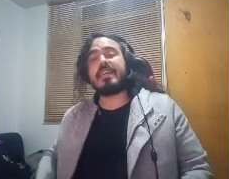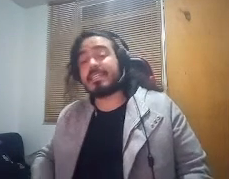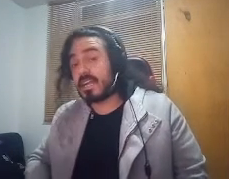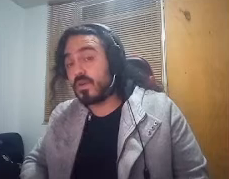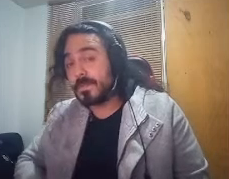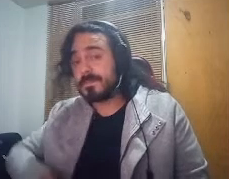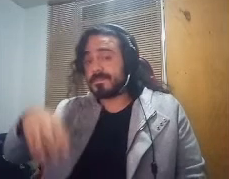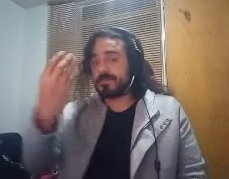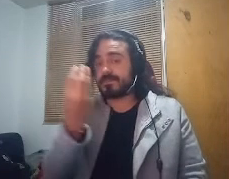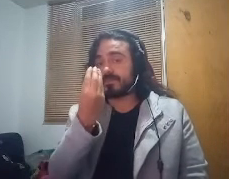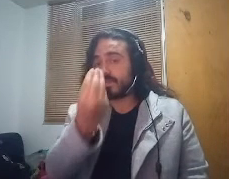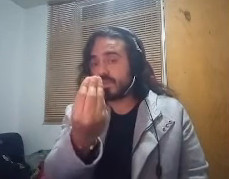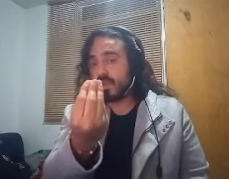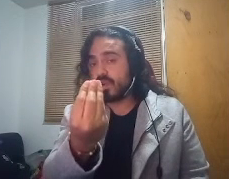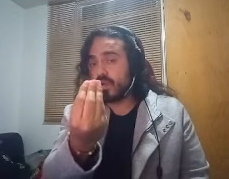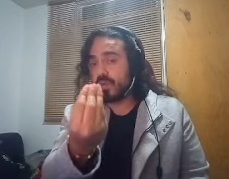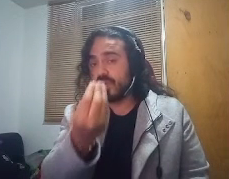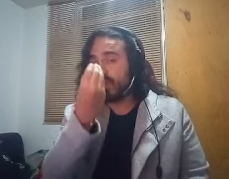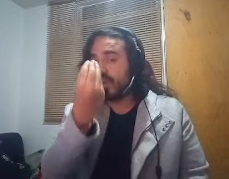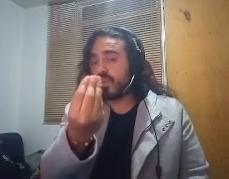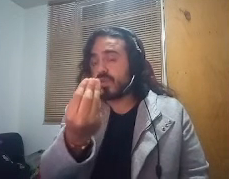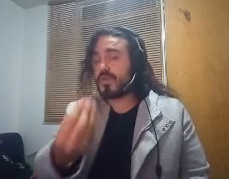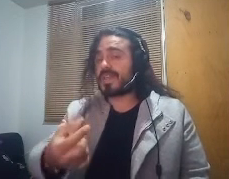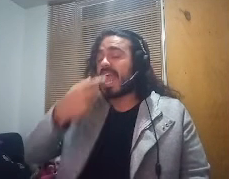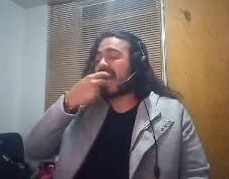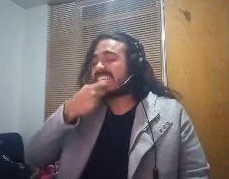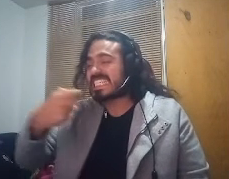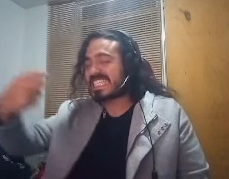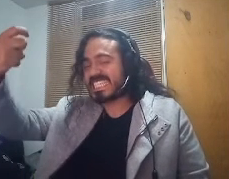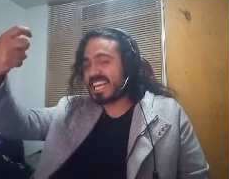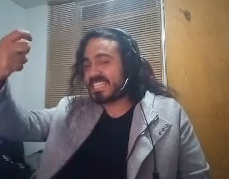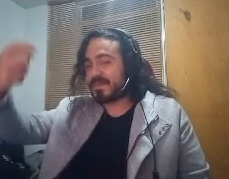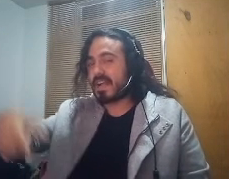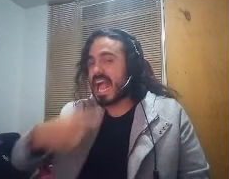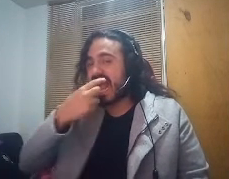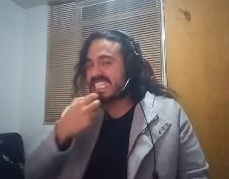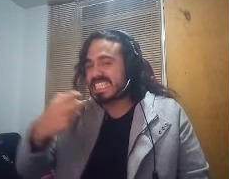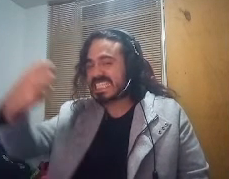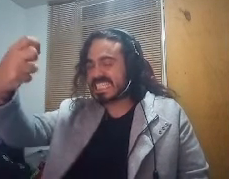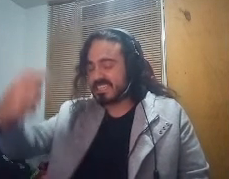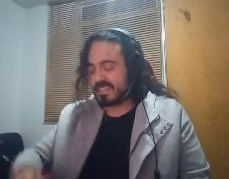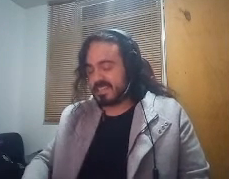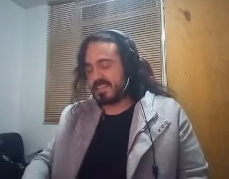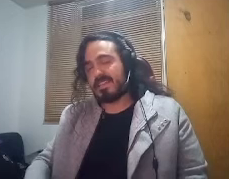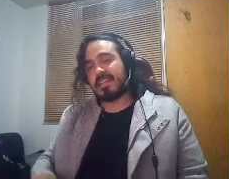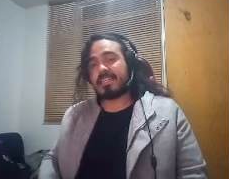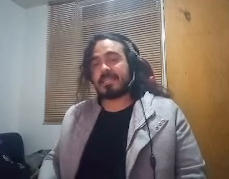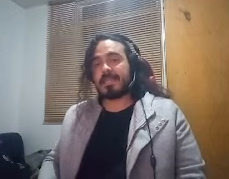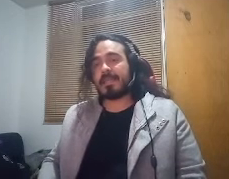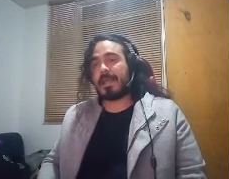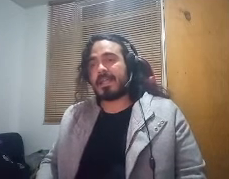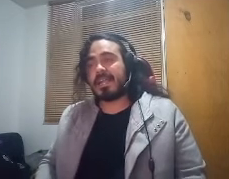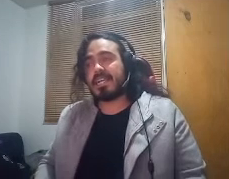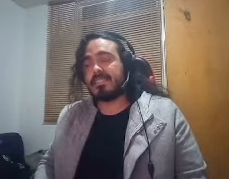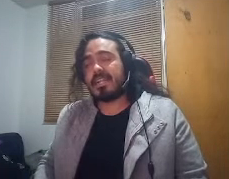siguiente es la q q q de queso la